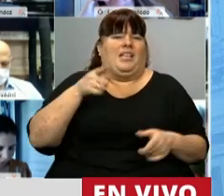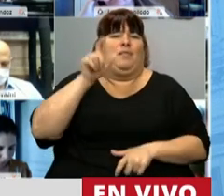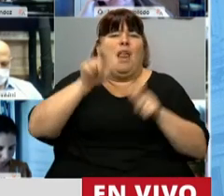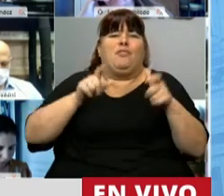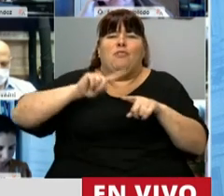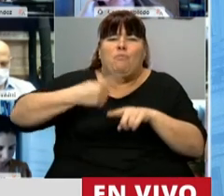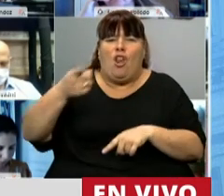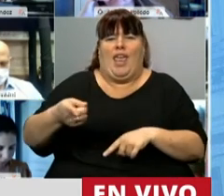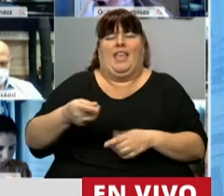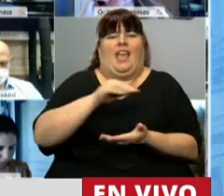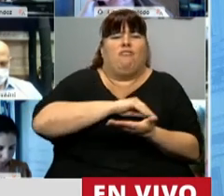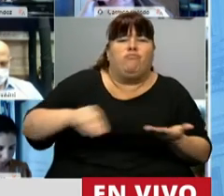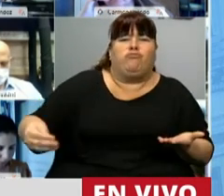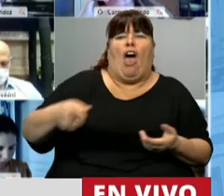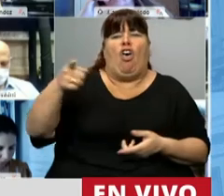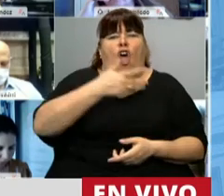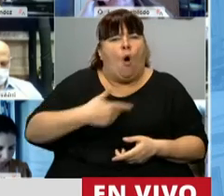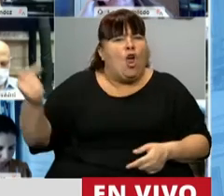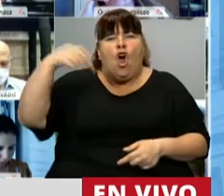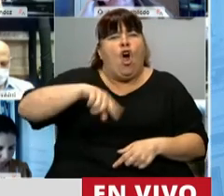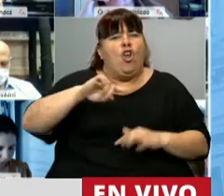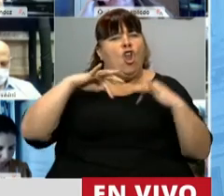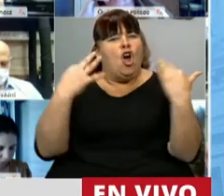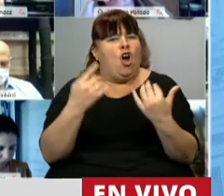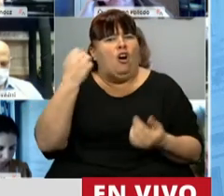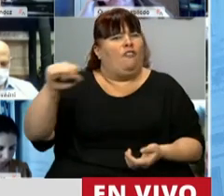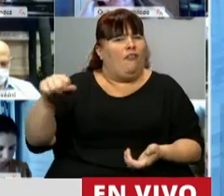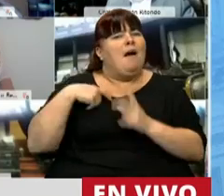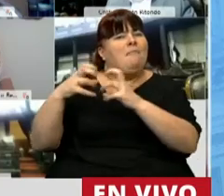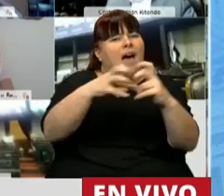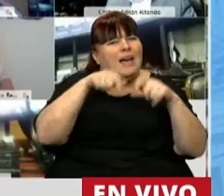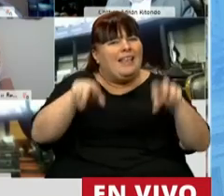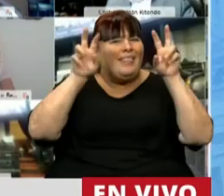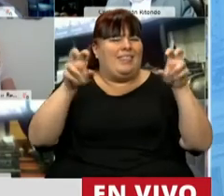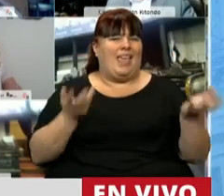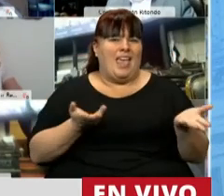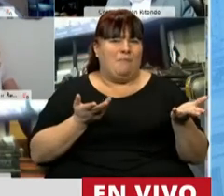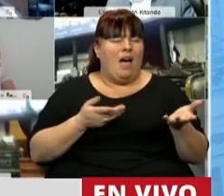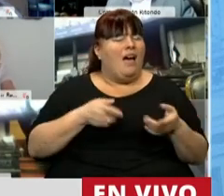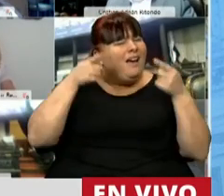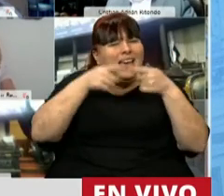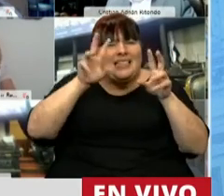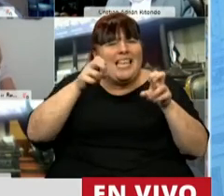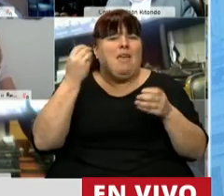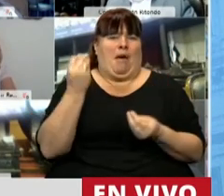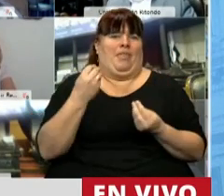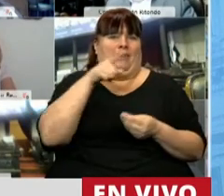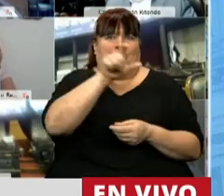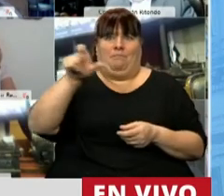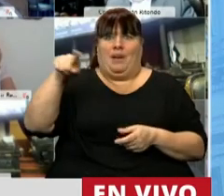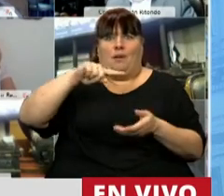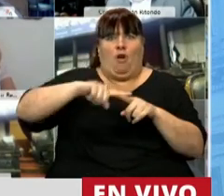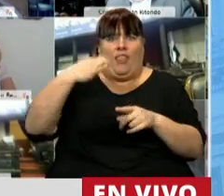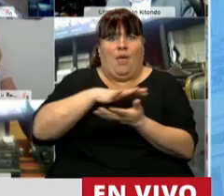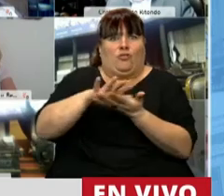dirigentes y los diputados del oficialismo hoy no estén en este recinto discutiendo estos temas que transversalmente interpelan a la dirigencia